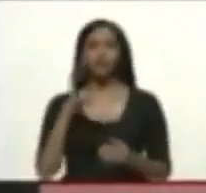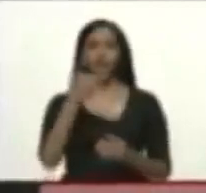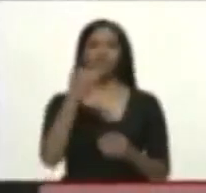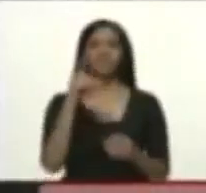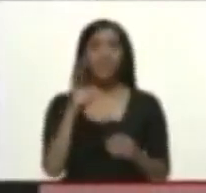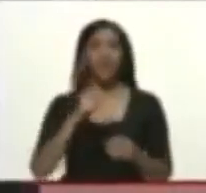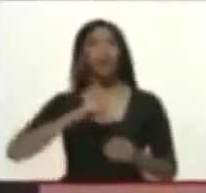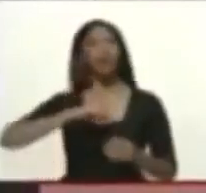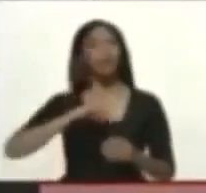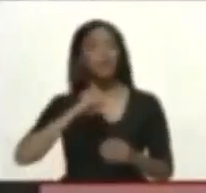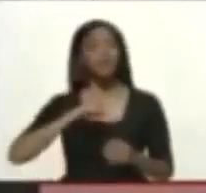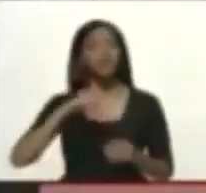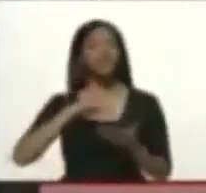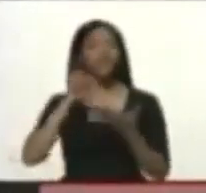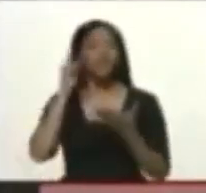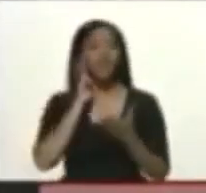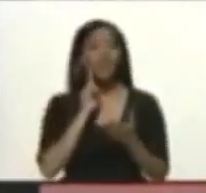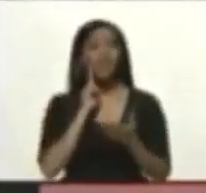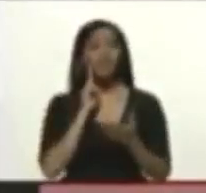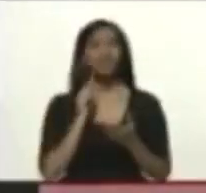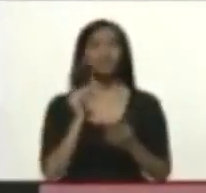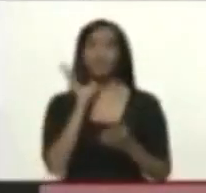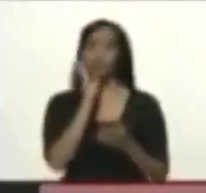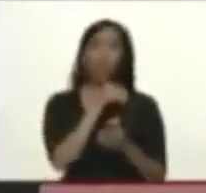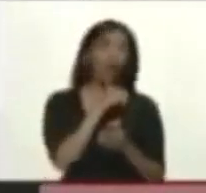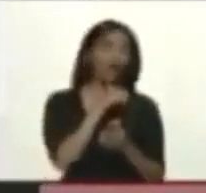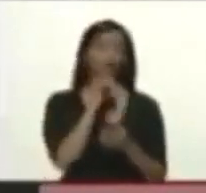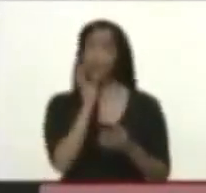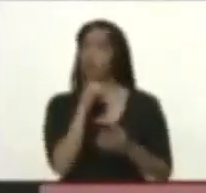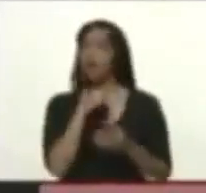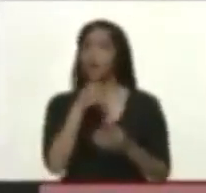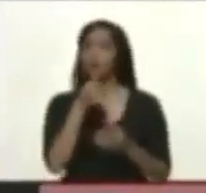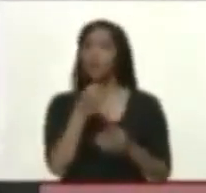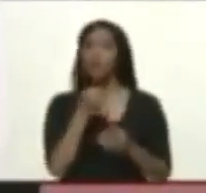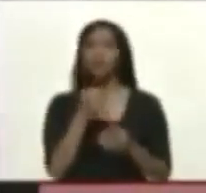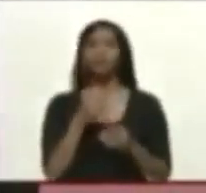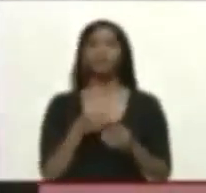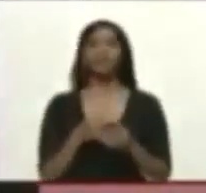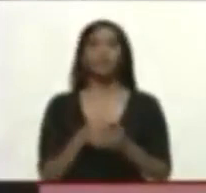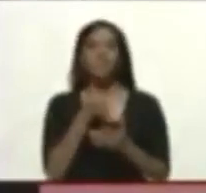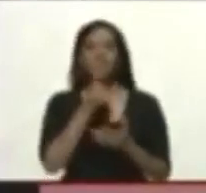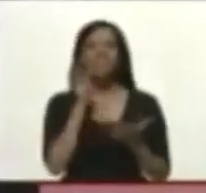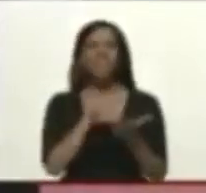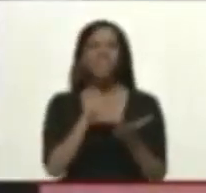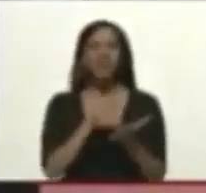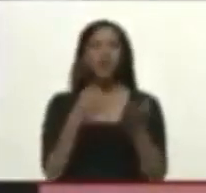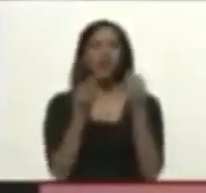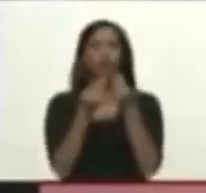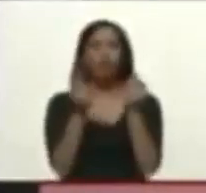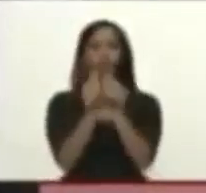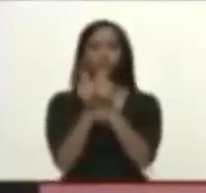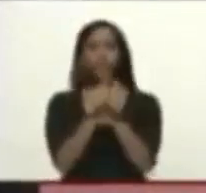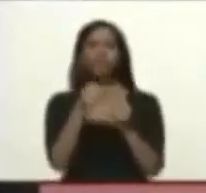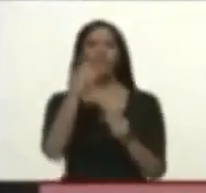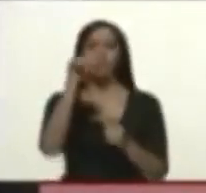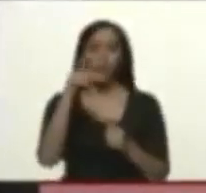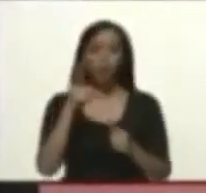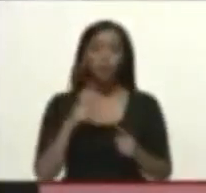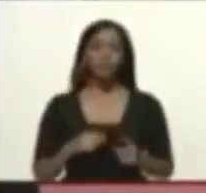Nacional Bolivariana. Voltean para un lado. No hay ningún reportero. Por otro lado. No hay ningún reportero. ¿Quiénes están al lado de ustedes? Surda conducta. Surda conducta.